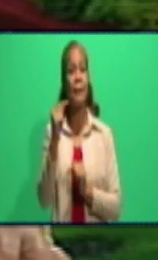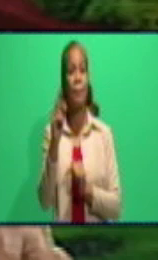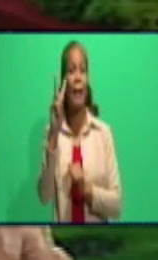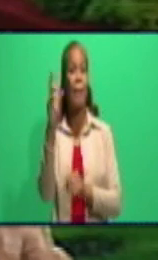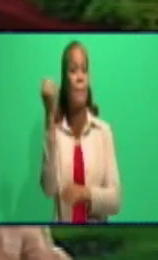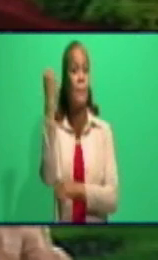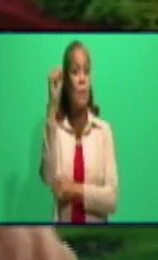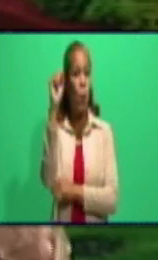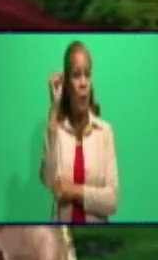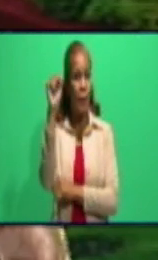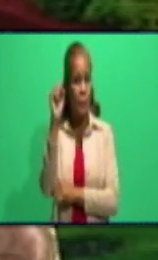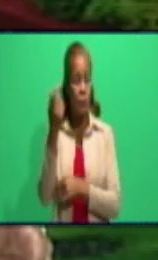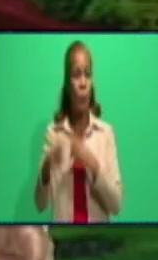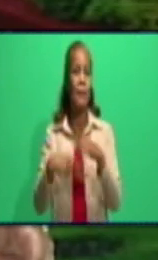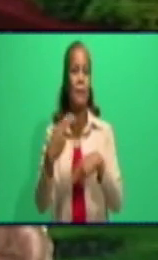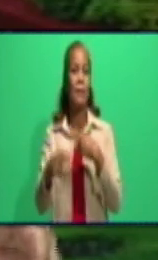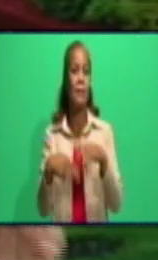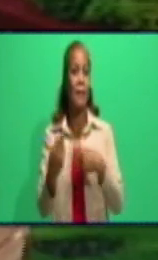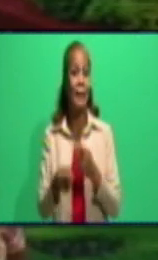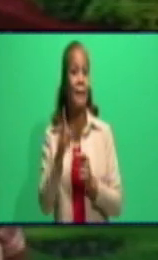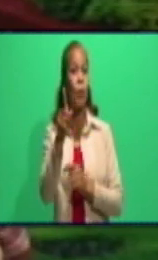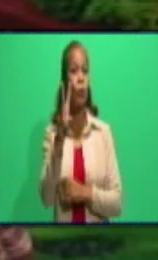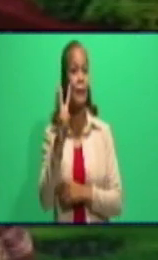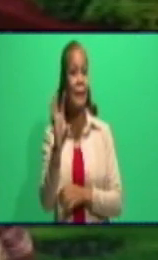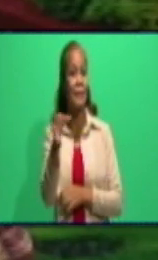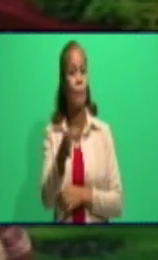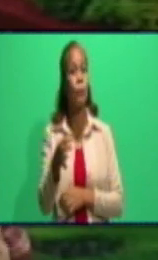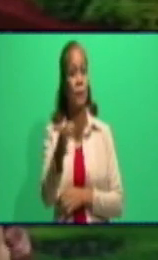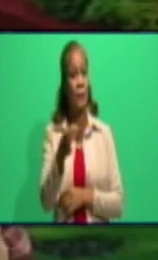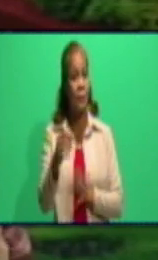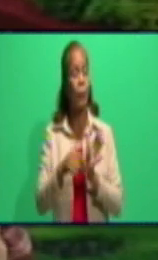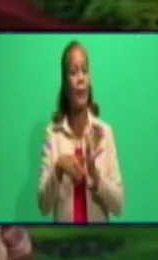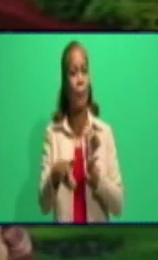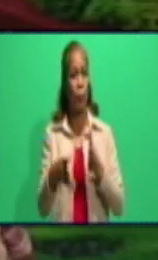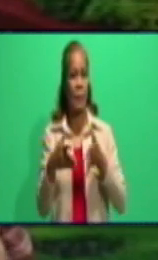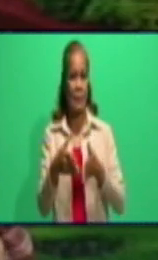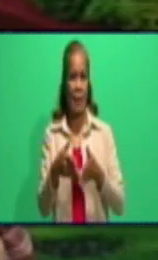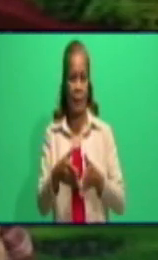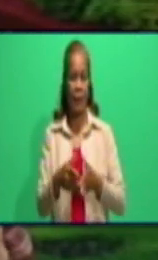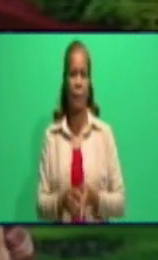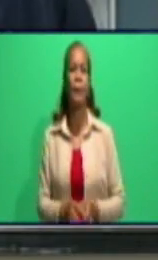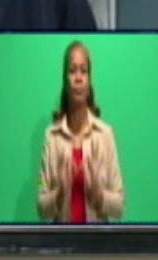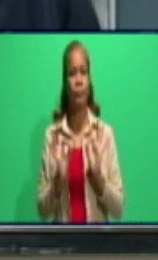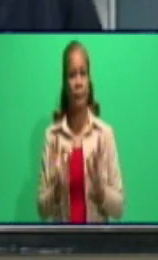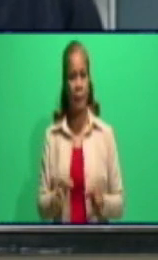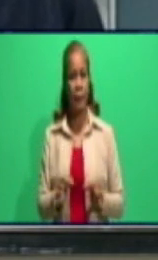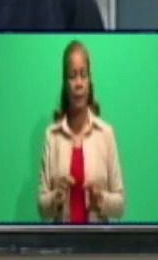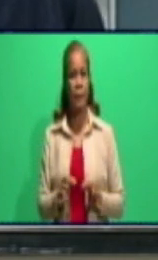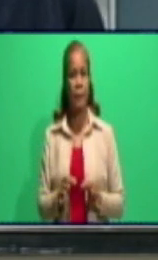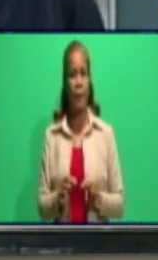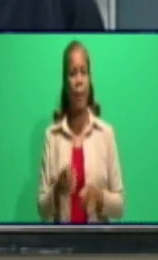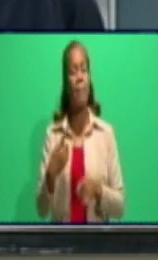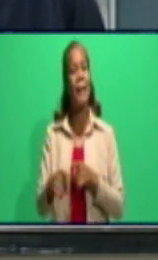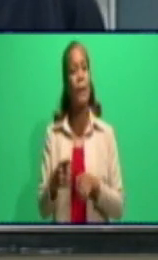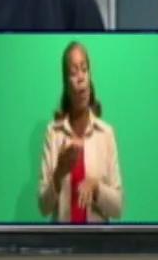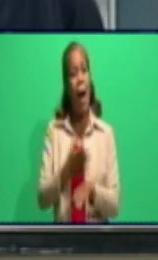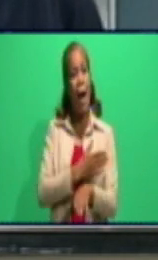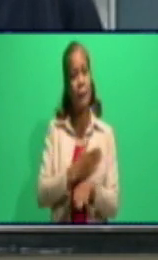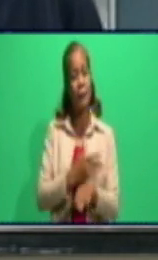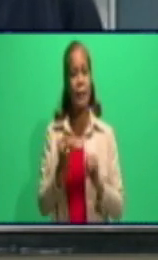detectadas en los últimos días en los 13 municipios de la provincia, Héctor. Sí, correcto, Yonel, pero antes de darle esa información,